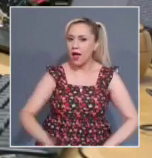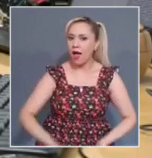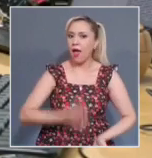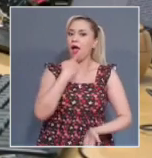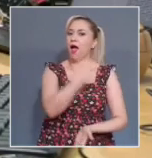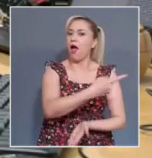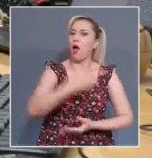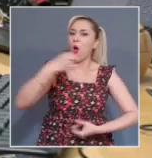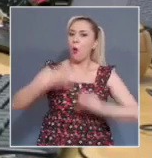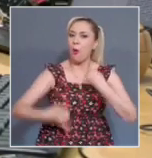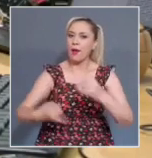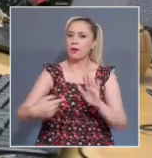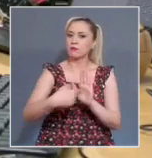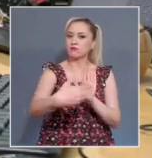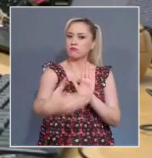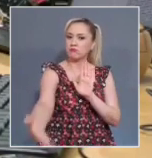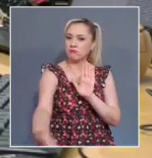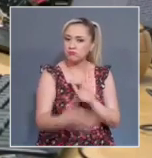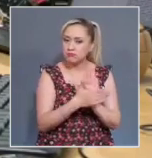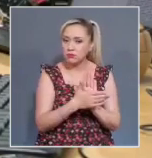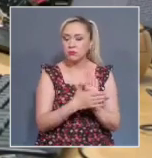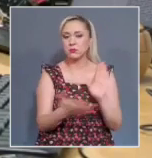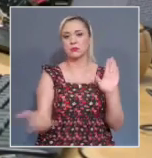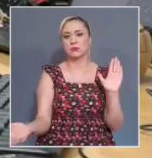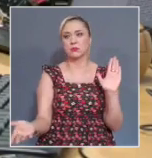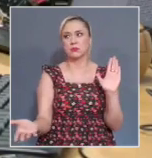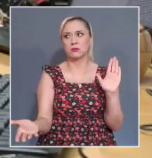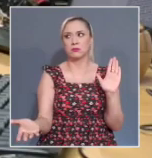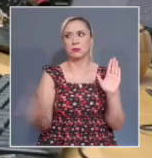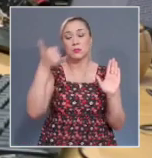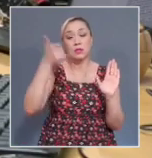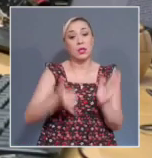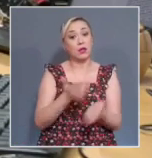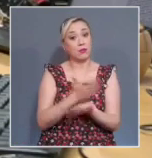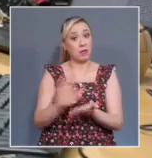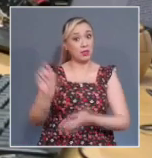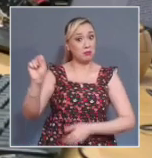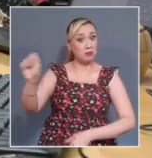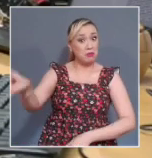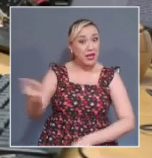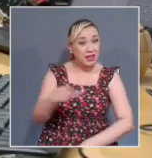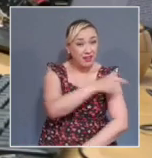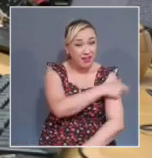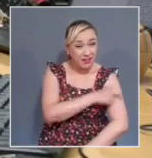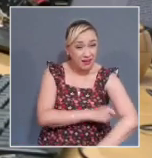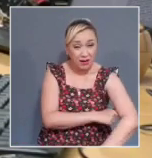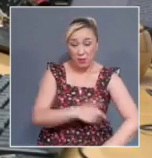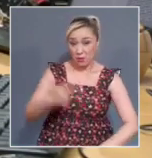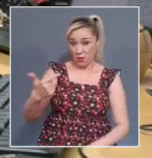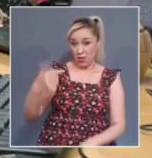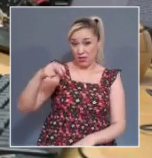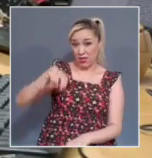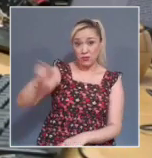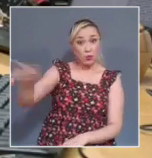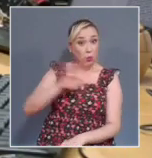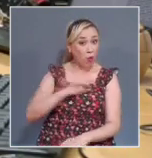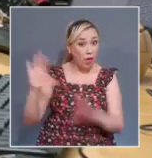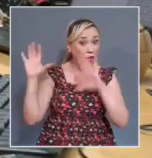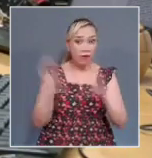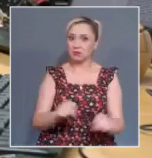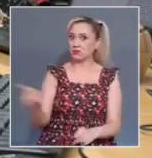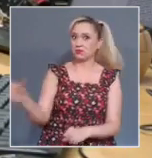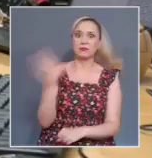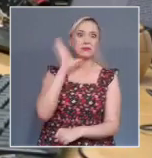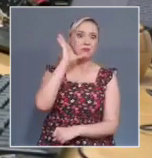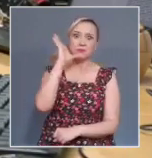es también muy grave porque lo efectúan elementos de la Guardia Nacional que no se identificaron pero que eso aparece en el registro y la llevan a una